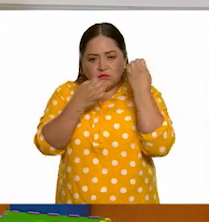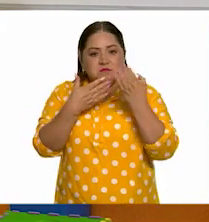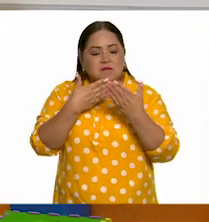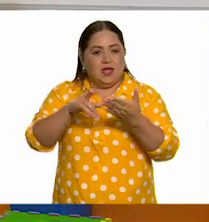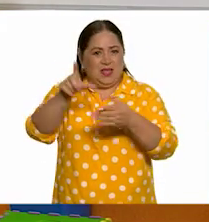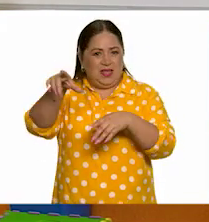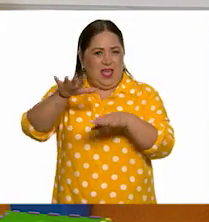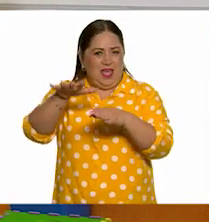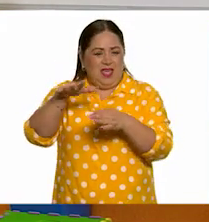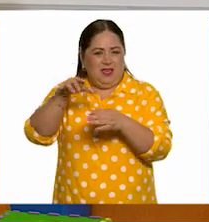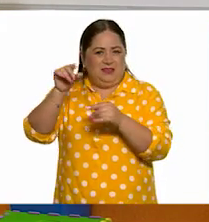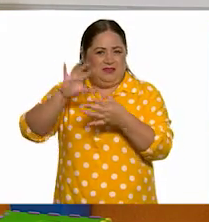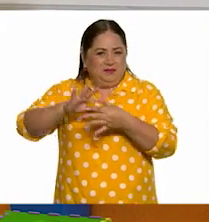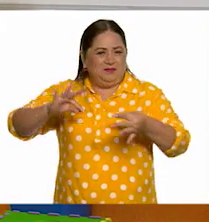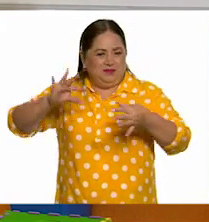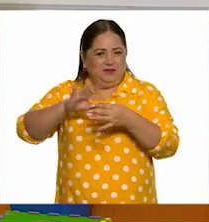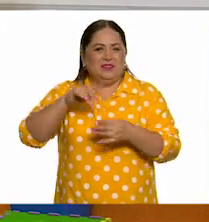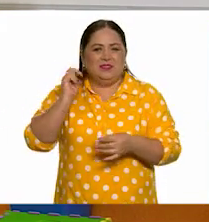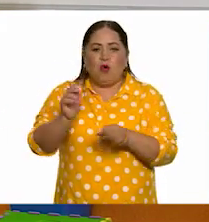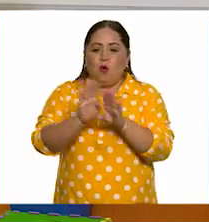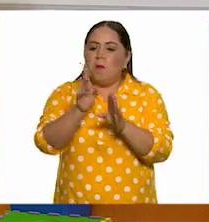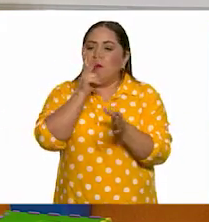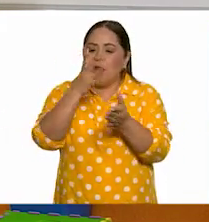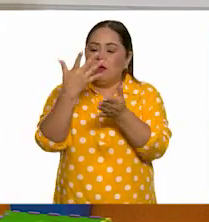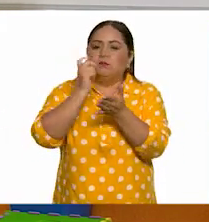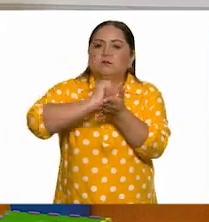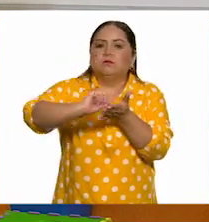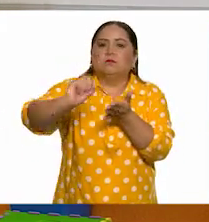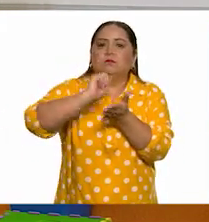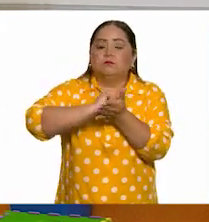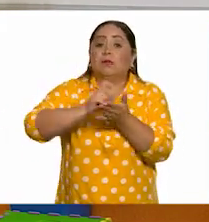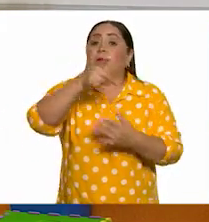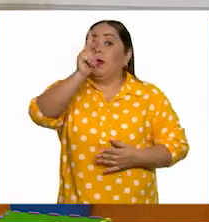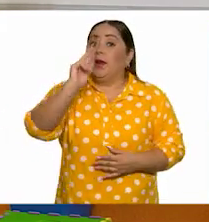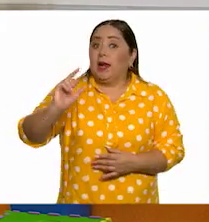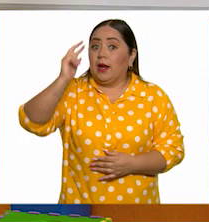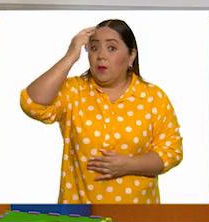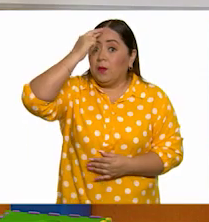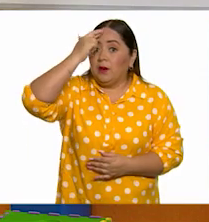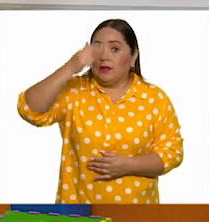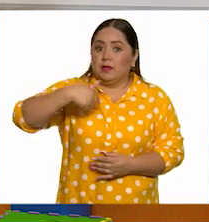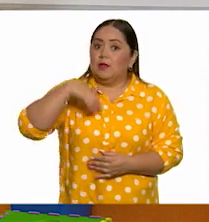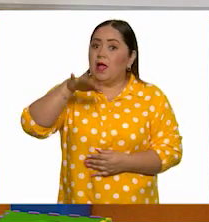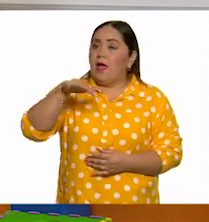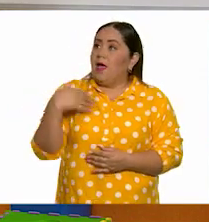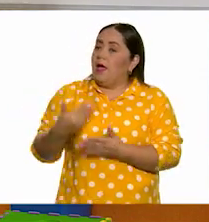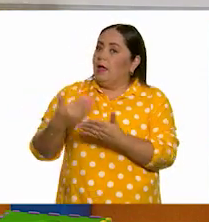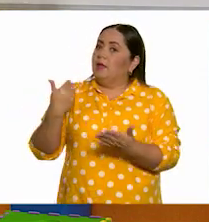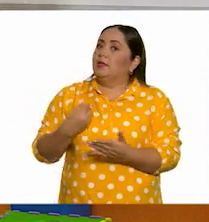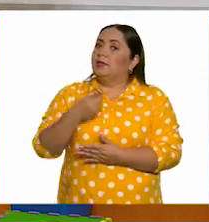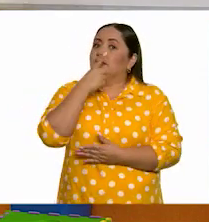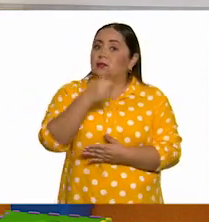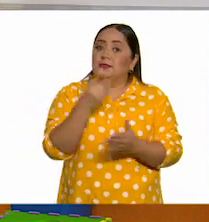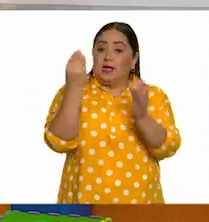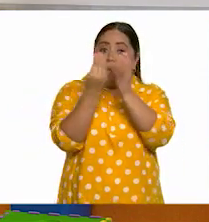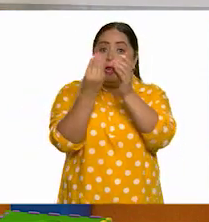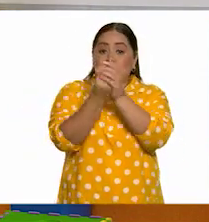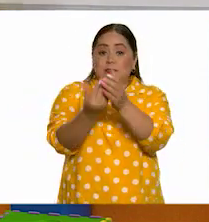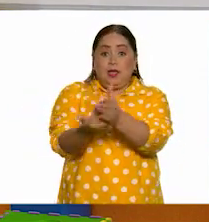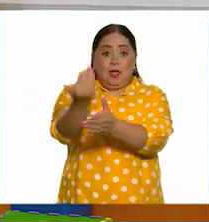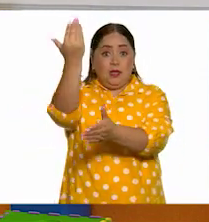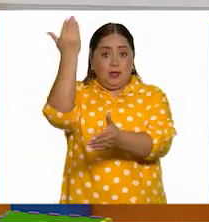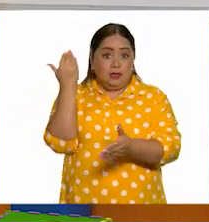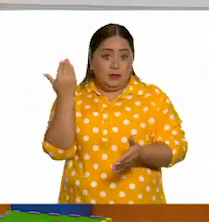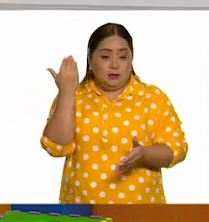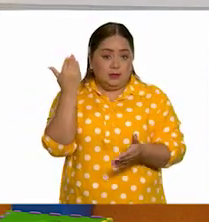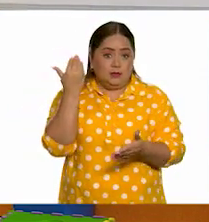esta parte que se refiere al sistema de escritura. Así es. Recuerdan que yo les había dicho que en clases anteriores